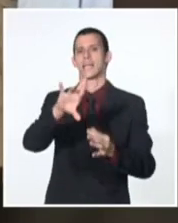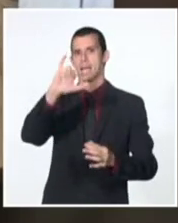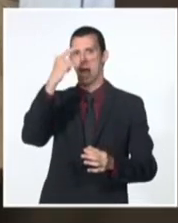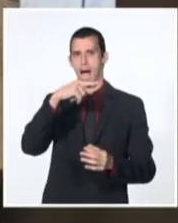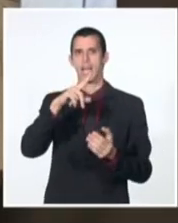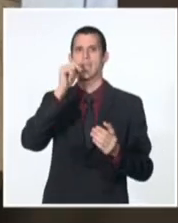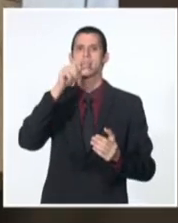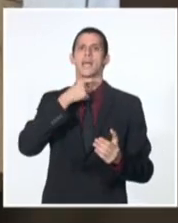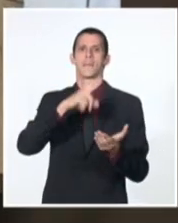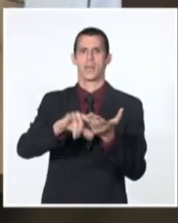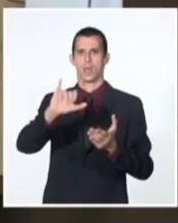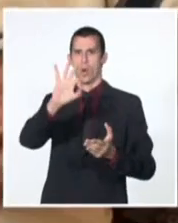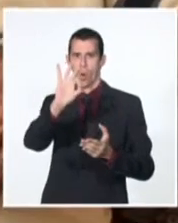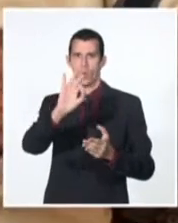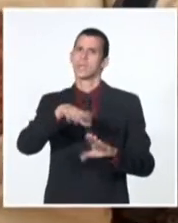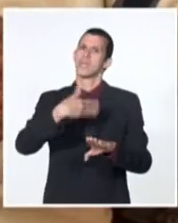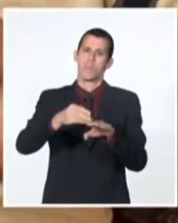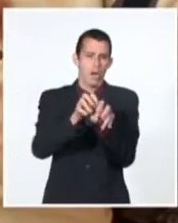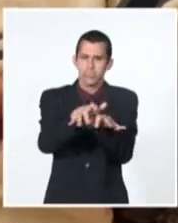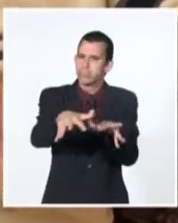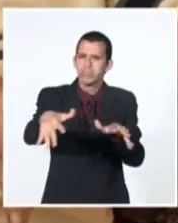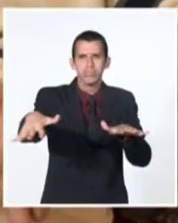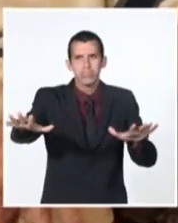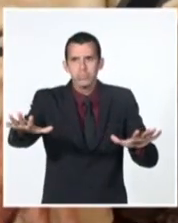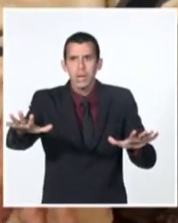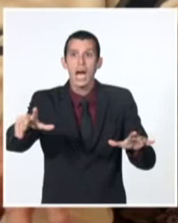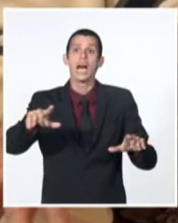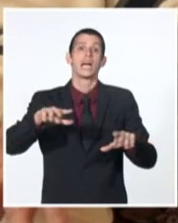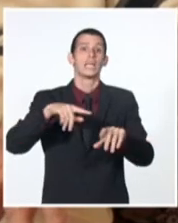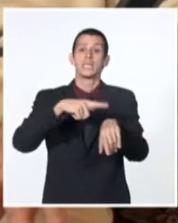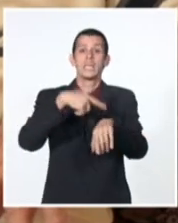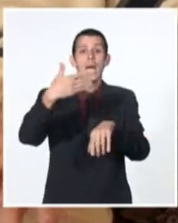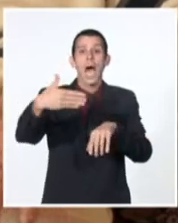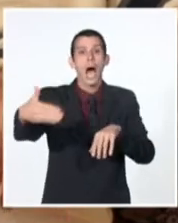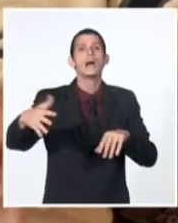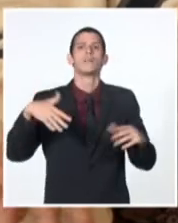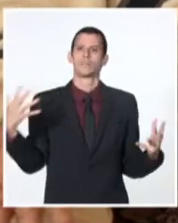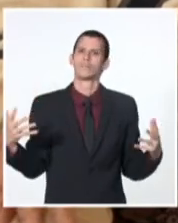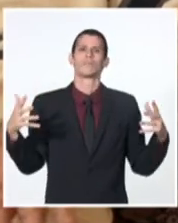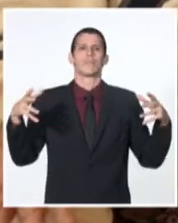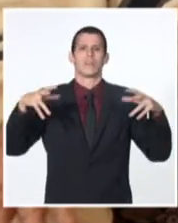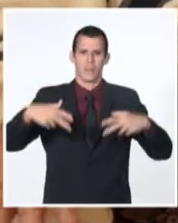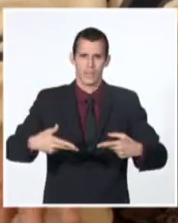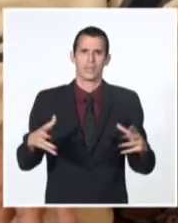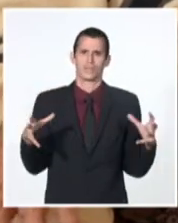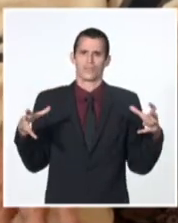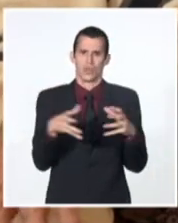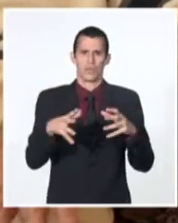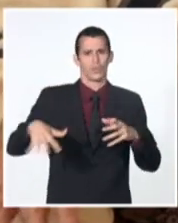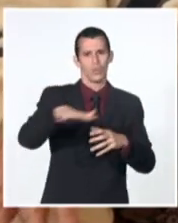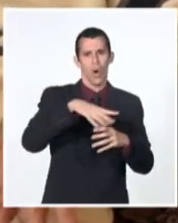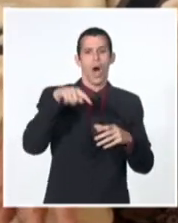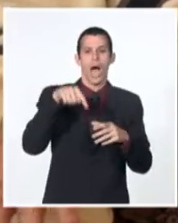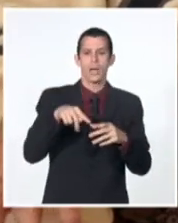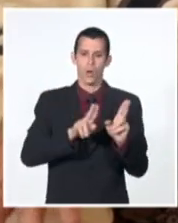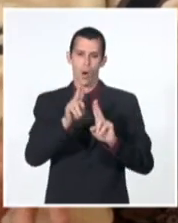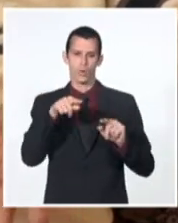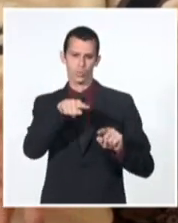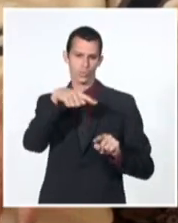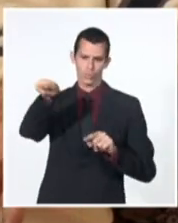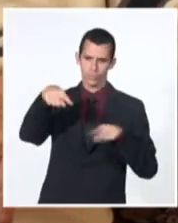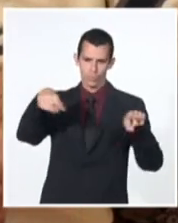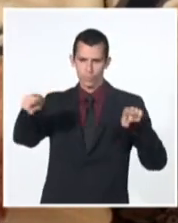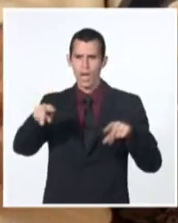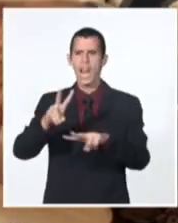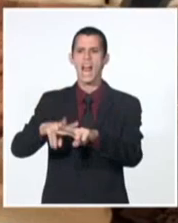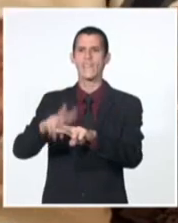reunieron otra vez con Fidel, quien le orientó a incorporarse a la lucha clandestina en La Habana, tarea que cumplió incondicionalmente.